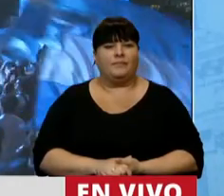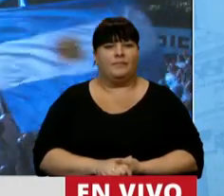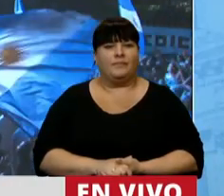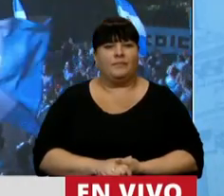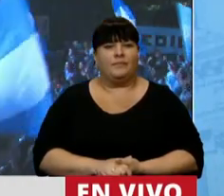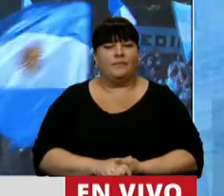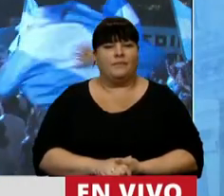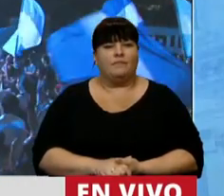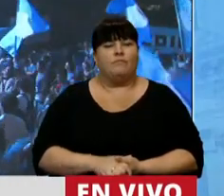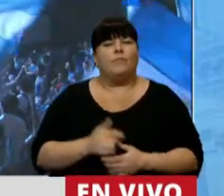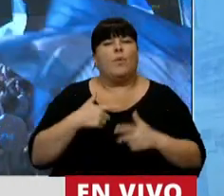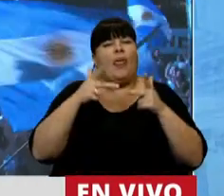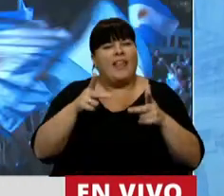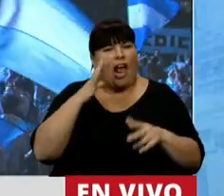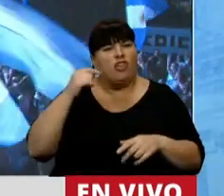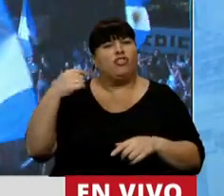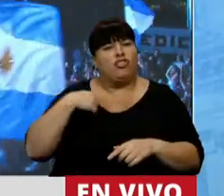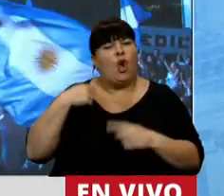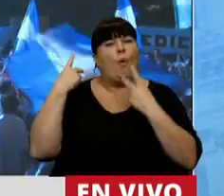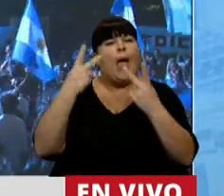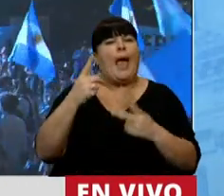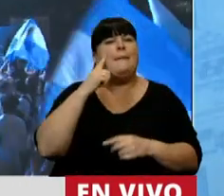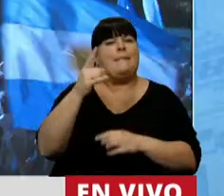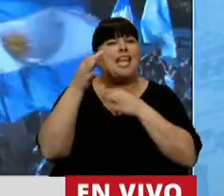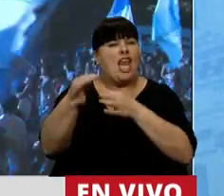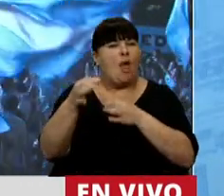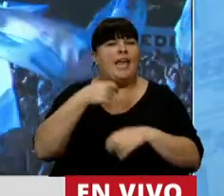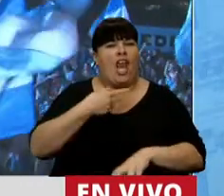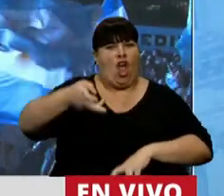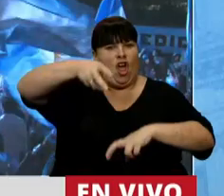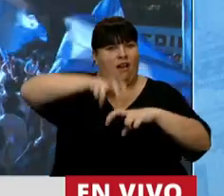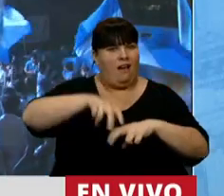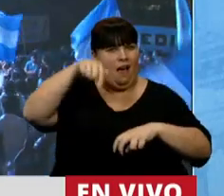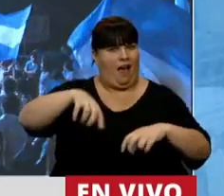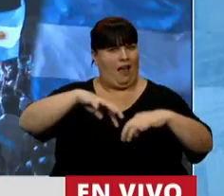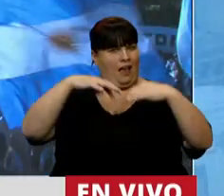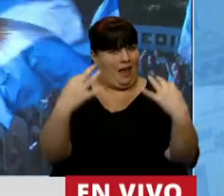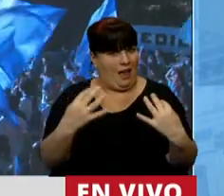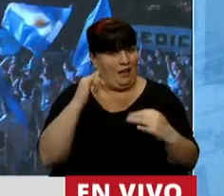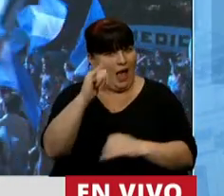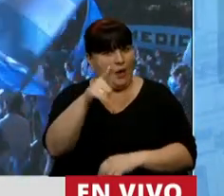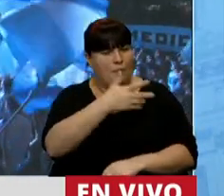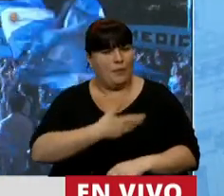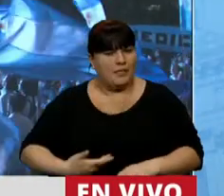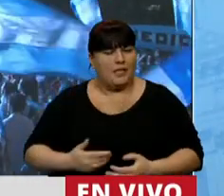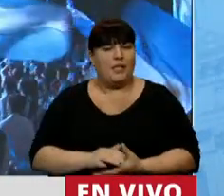Y quería decir algo, yo viajé mil kilómetros para estar sentado hoy acá, señor presidente.